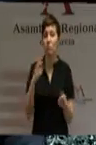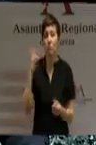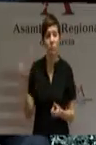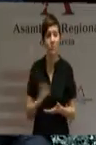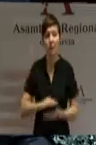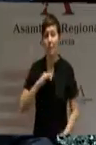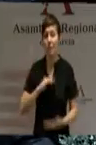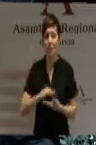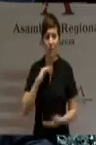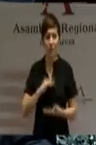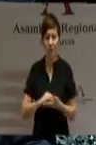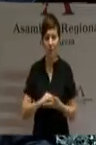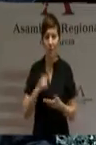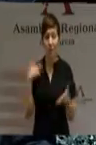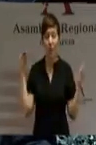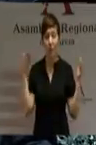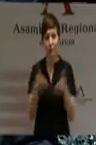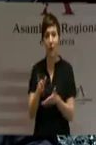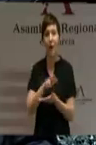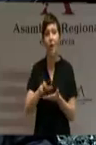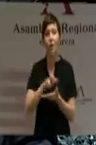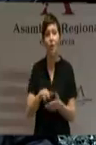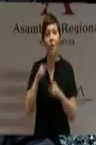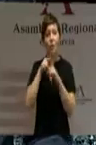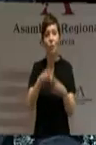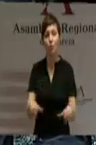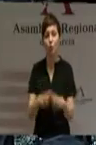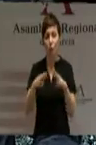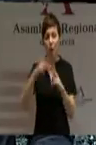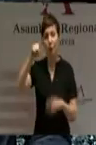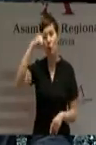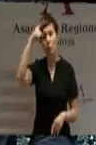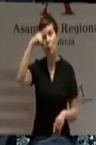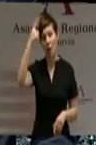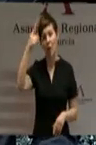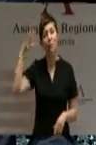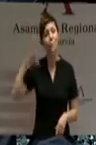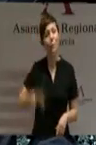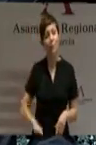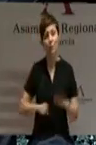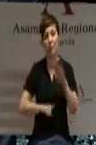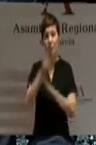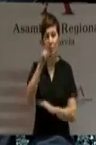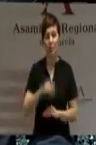pensando en una región social, cultural y profesionalmente más avanzada.